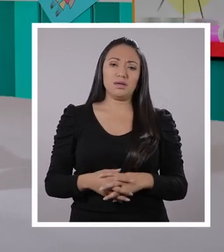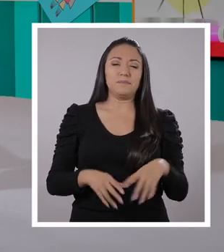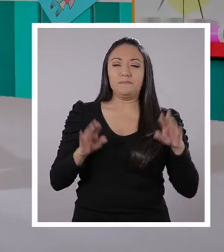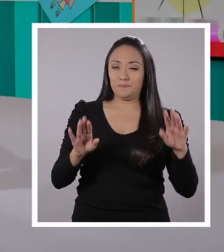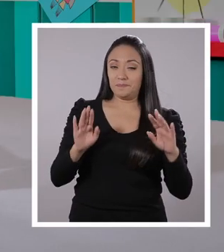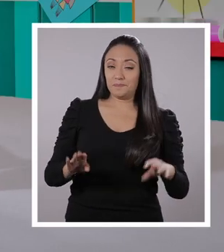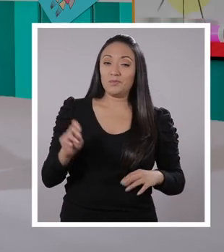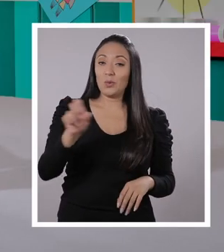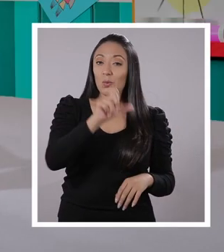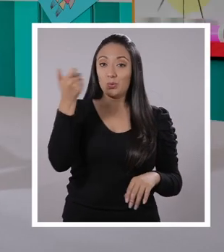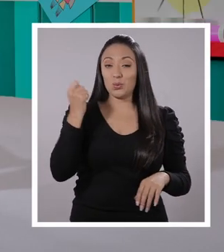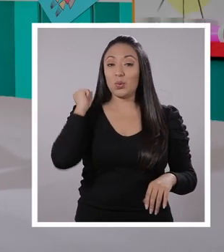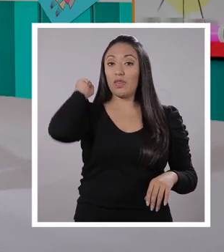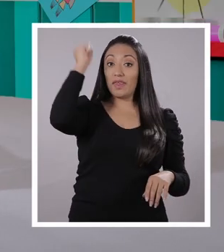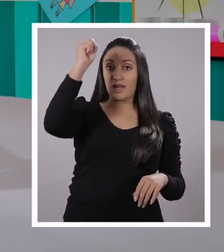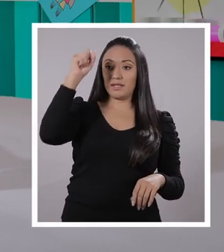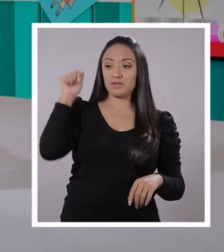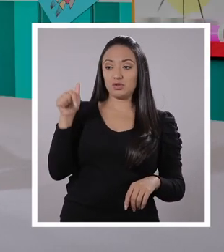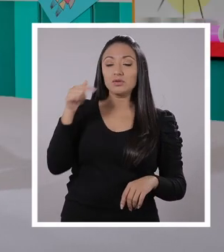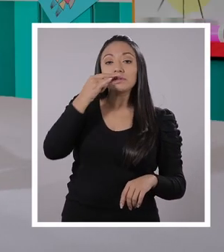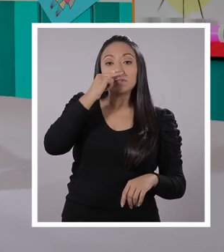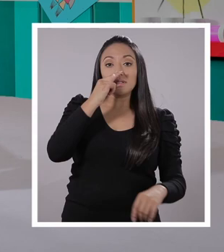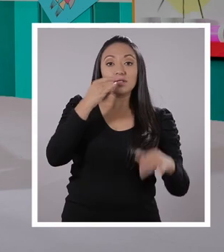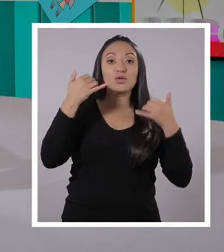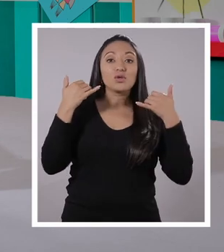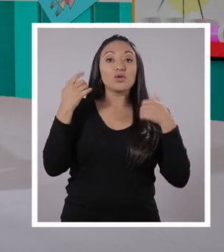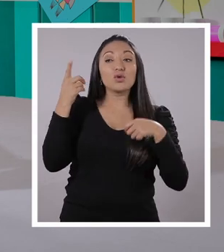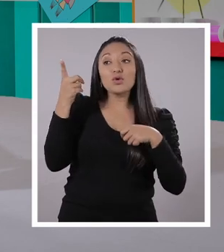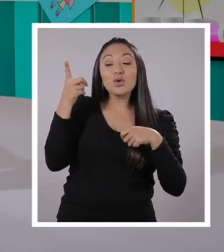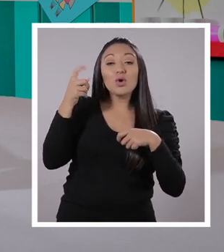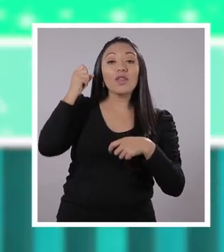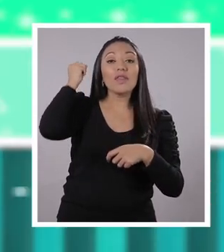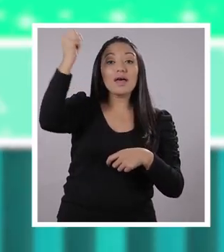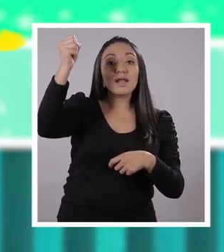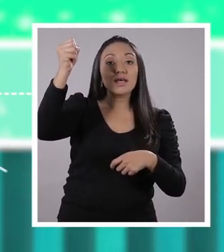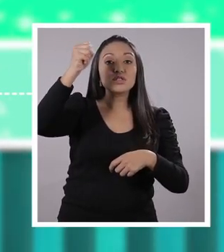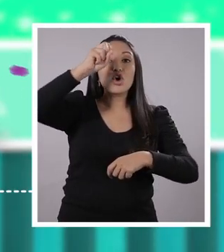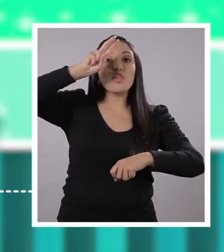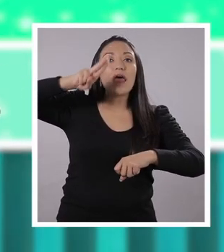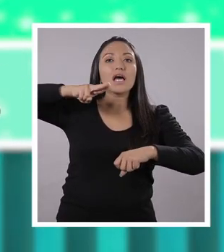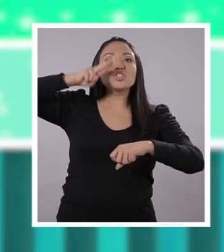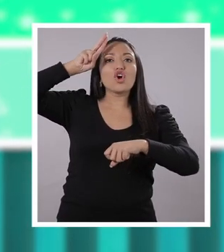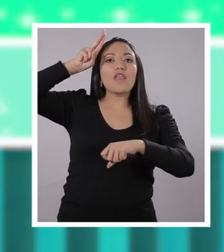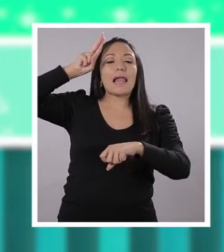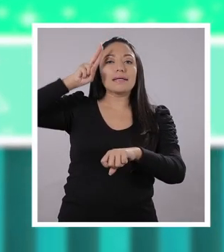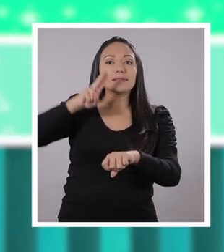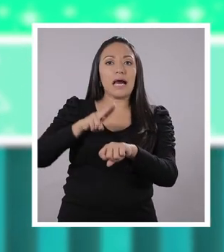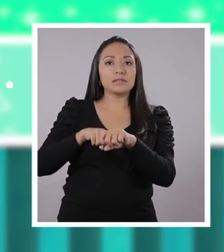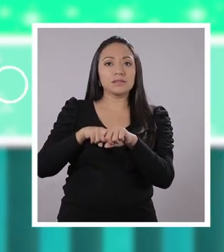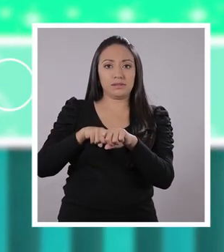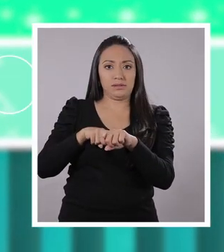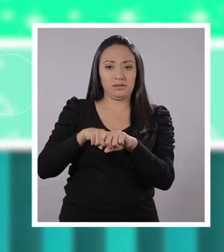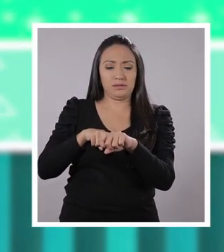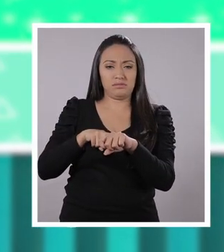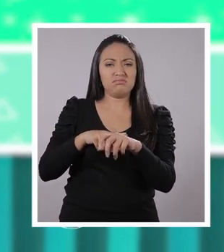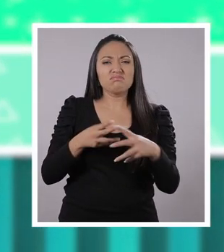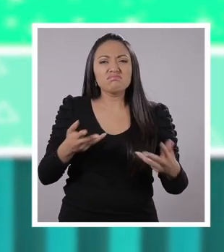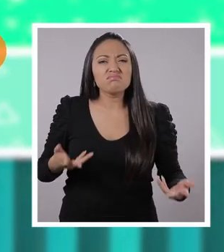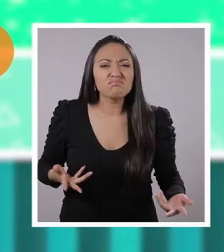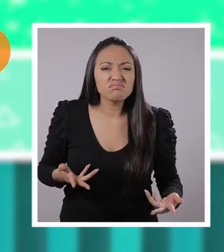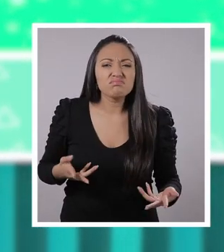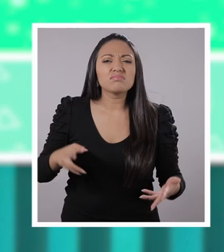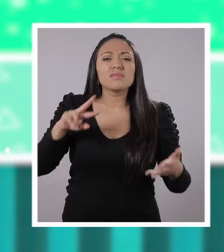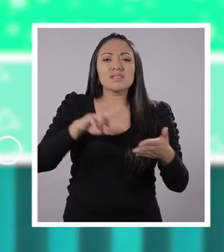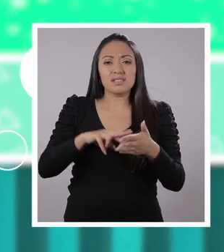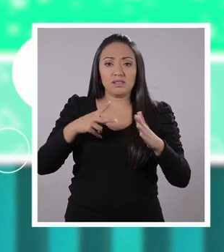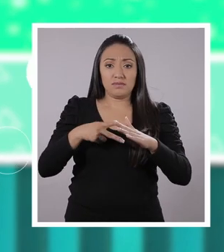encanta este derecho. ¡A ver! Todos los niños tienen derecho a una nacionalidad. ¡Wow! ¿Qué significa eso,